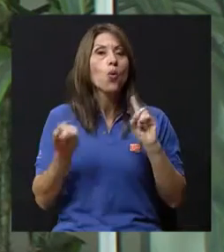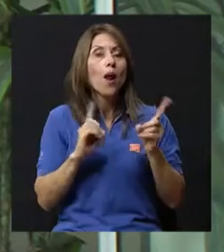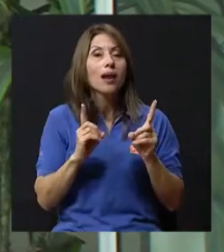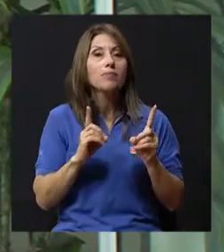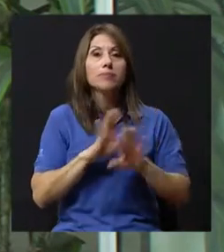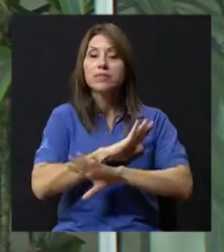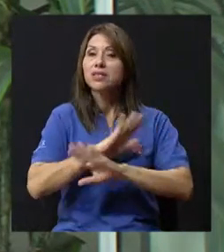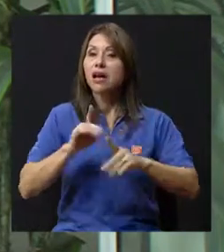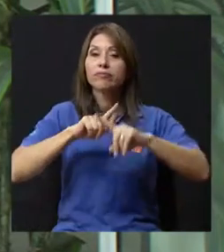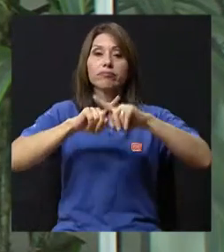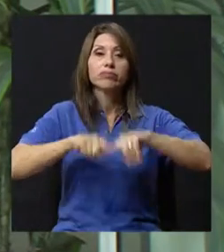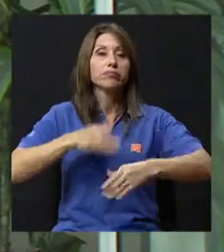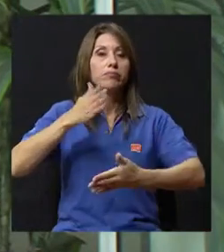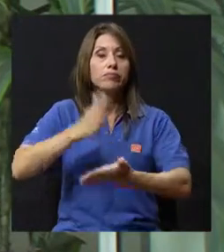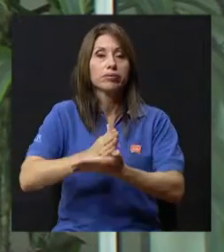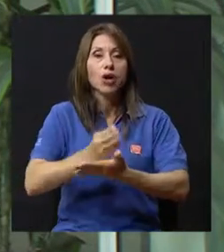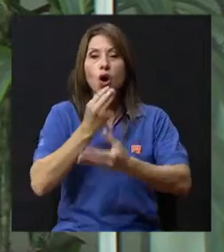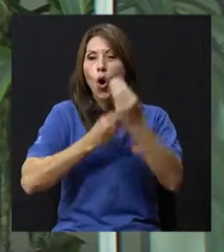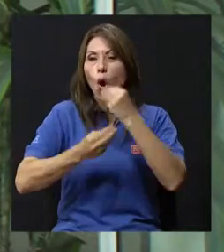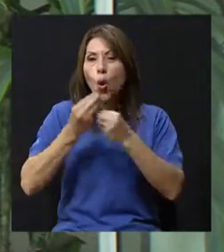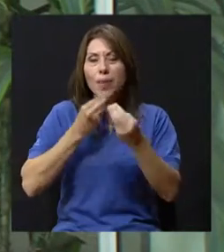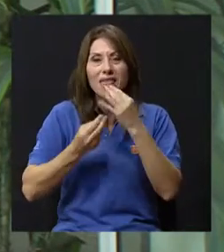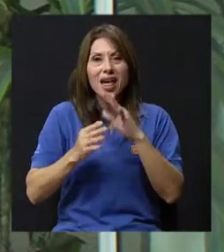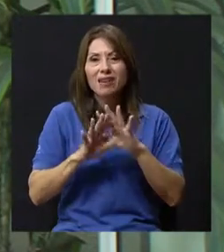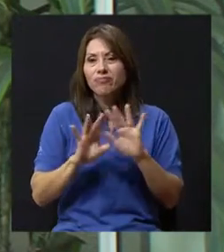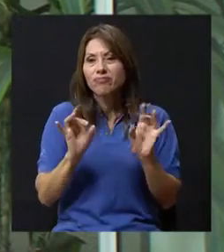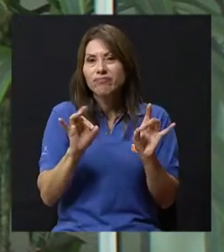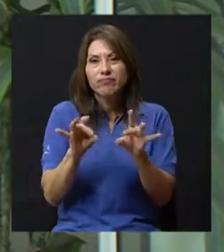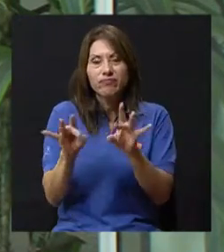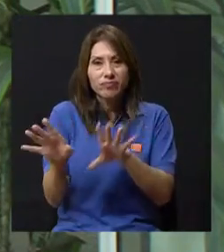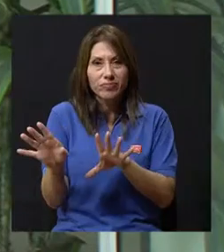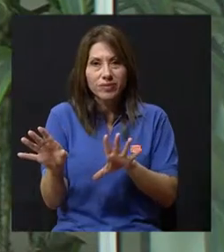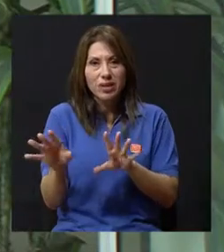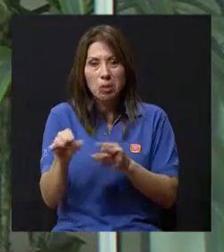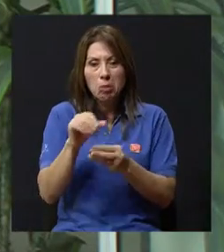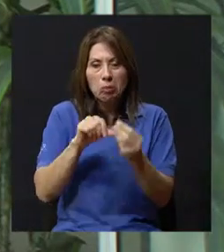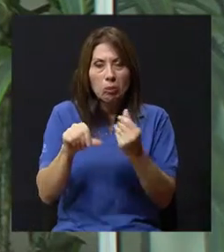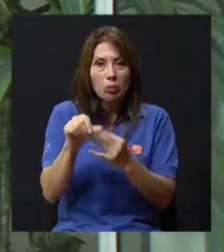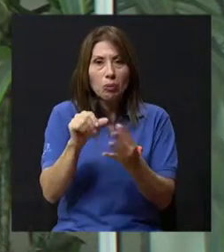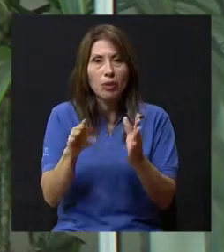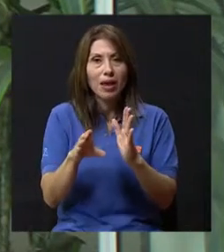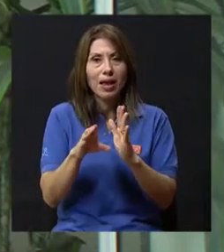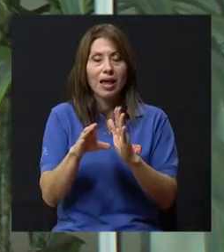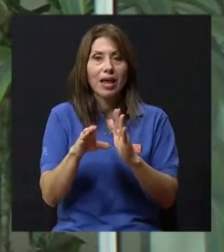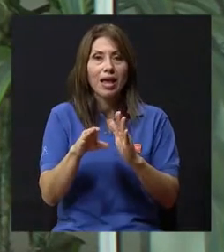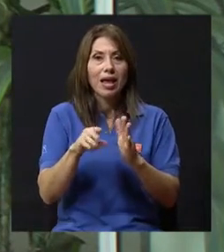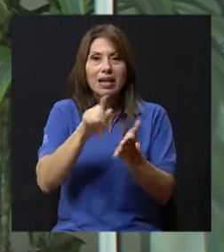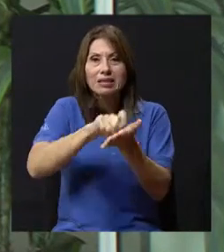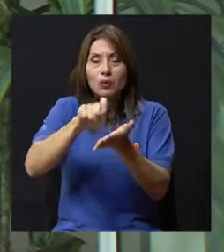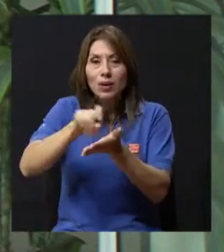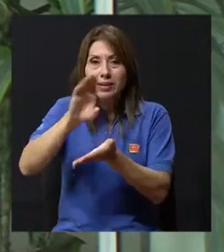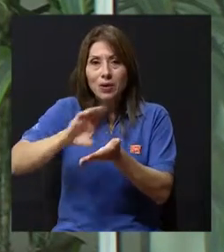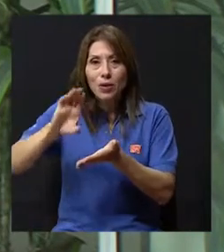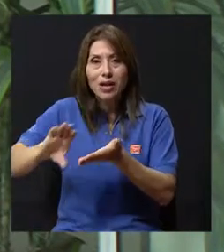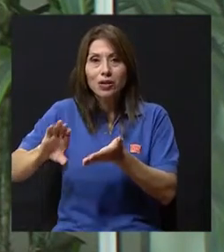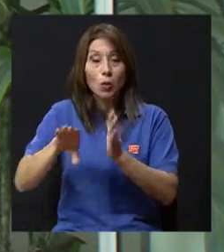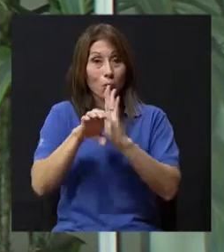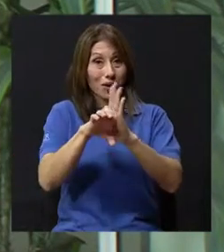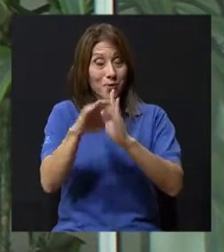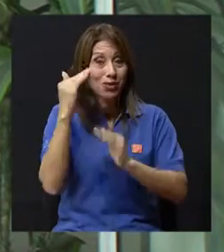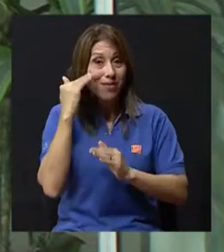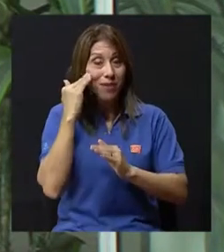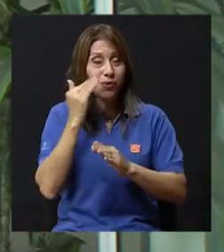quitar la comida chatarra, porque sabemos que toda esa comida que tiene, por ejemplo, todo lo que son